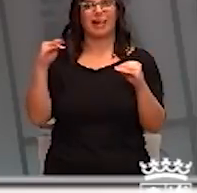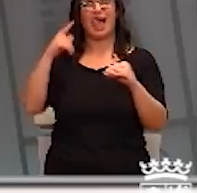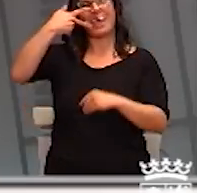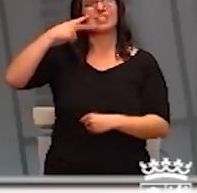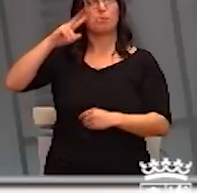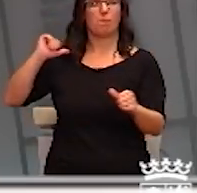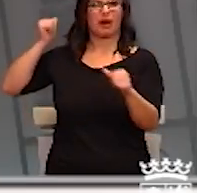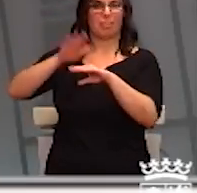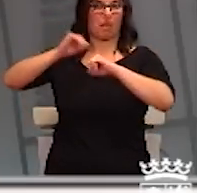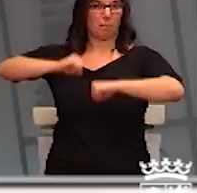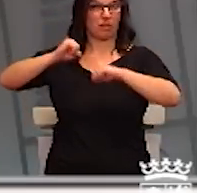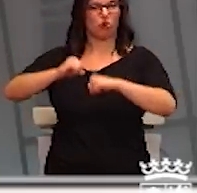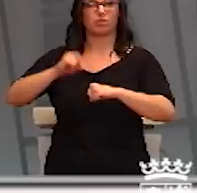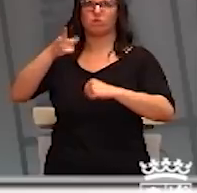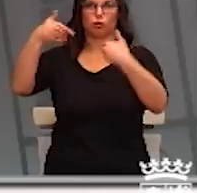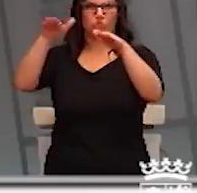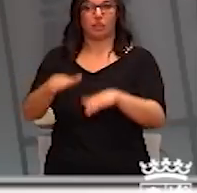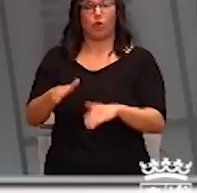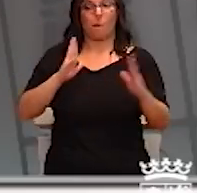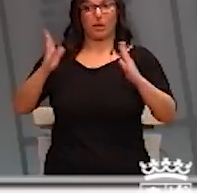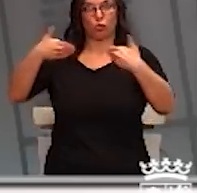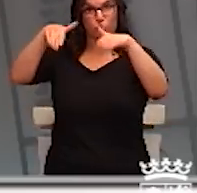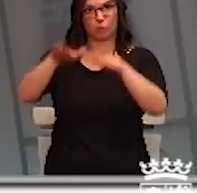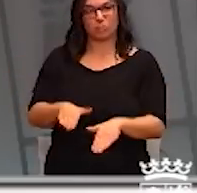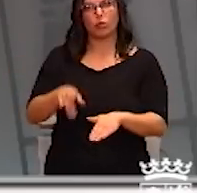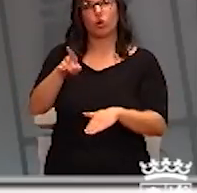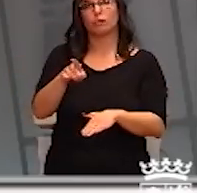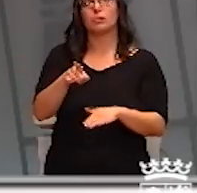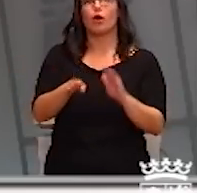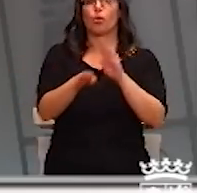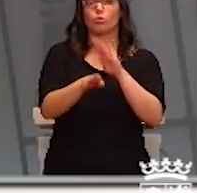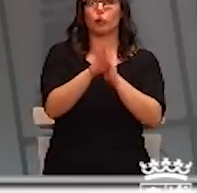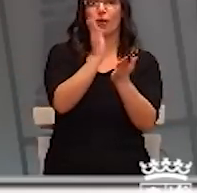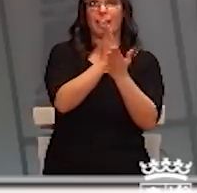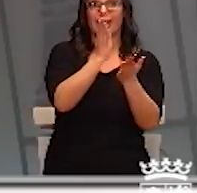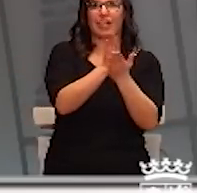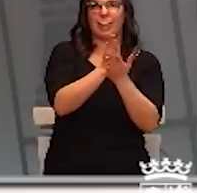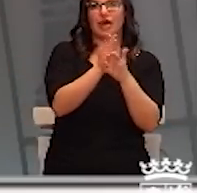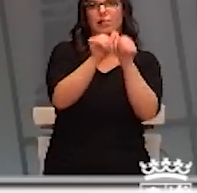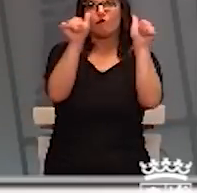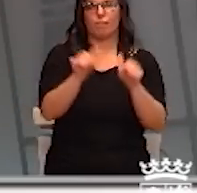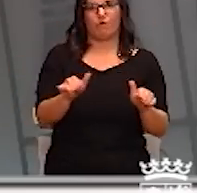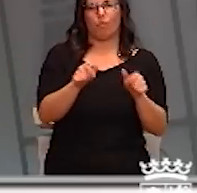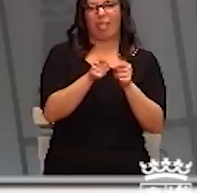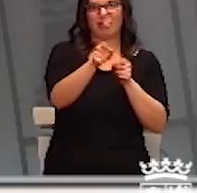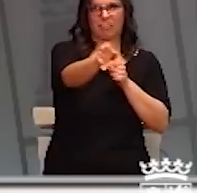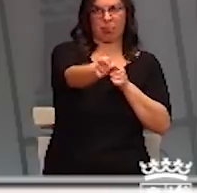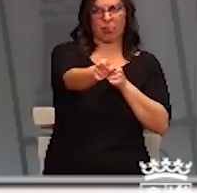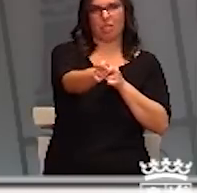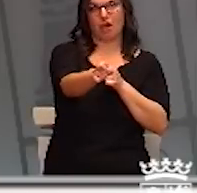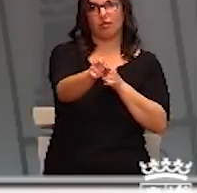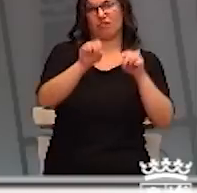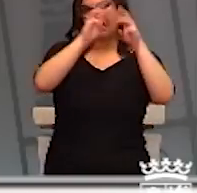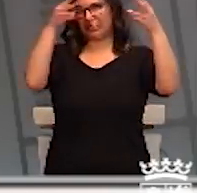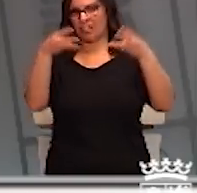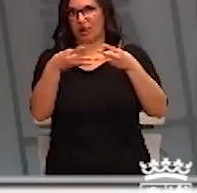Durante el periodo de suspensión, se recomienda continuar las actividades educativas a través de las modalidades de a distancia y online.